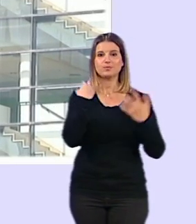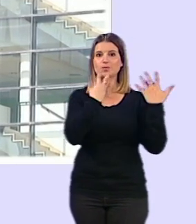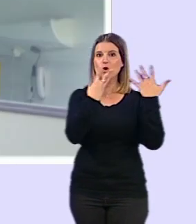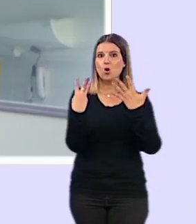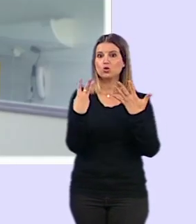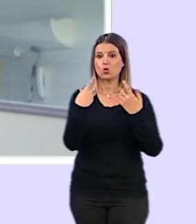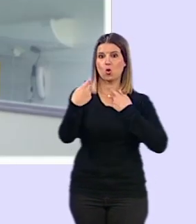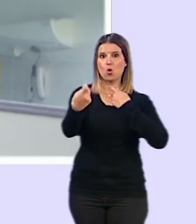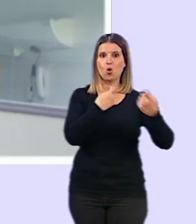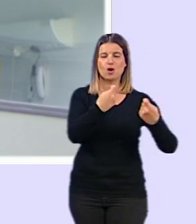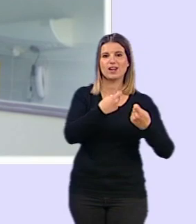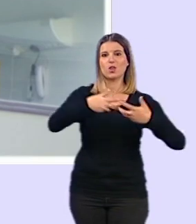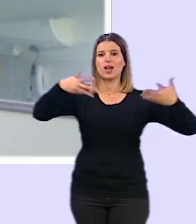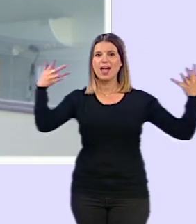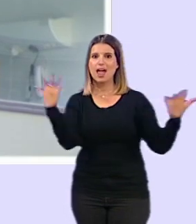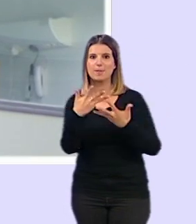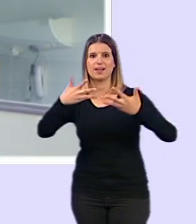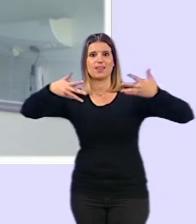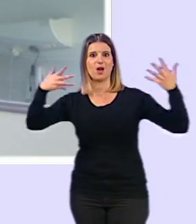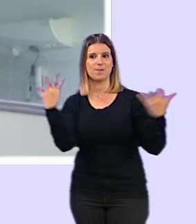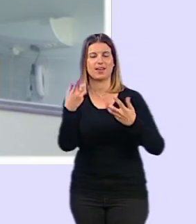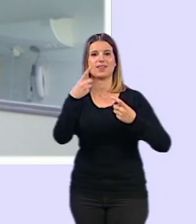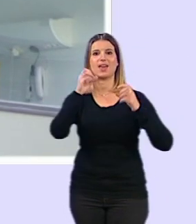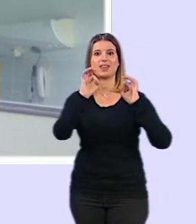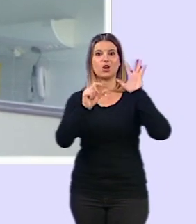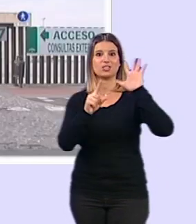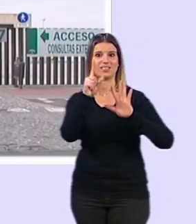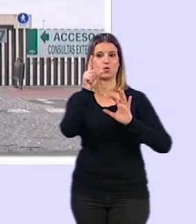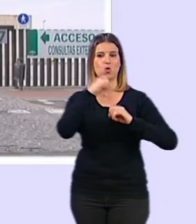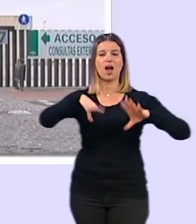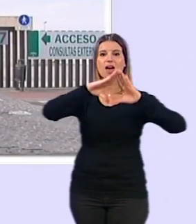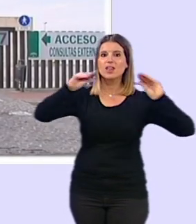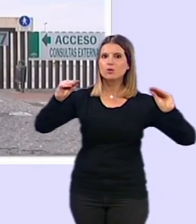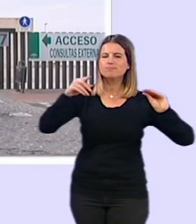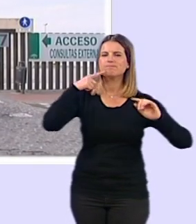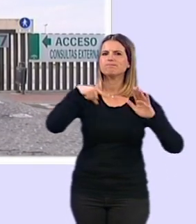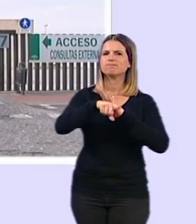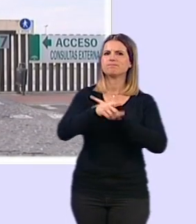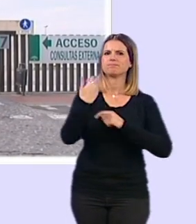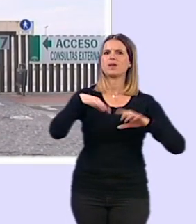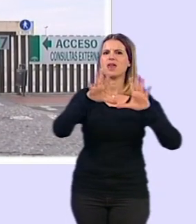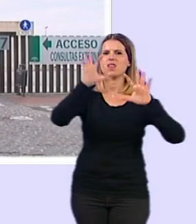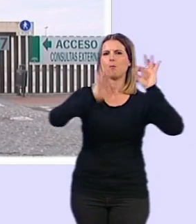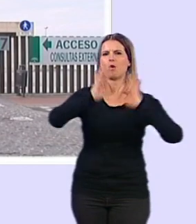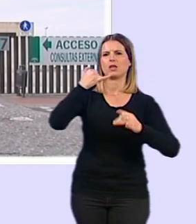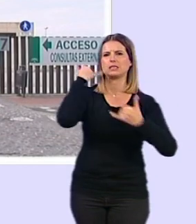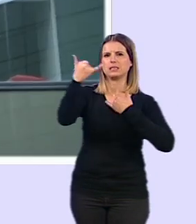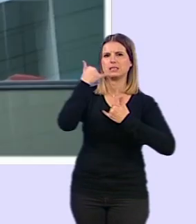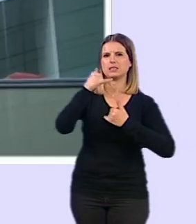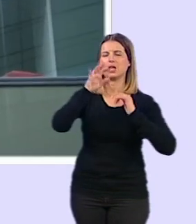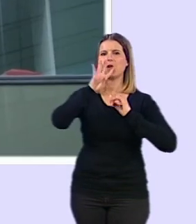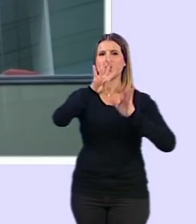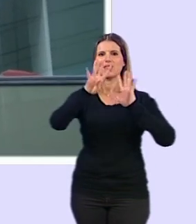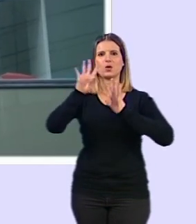centros coordinadores de urgencias y emergencias sanitarias de que dispone el 0.61 en Andalucía gestionaron el 10% de las llamadas. El 9